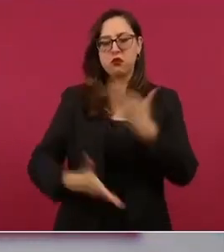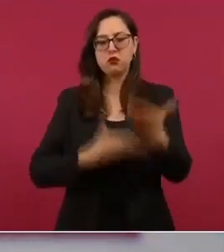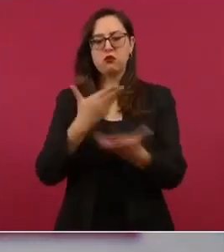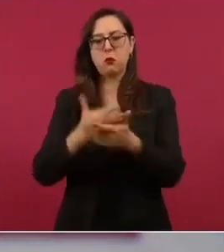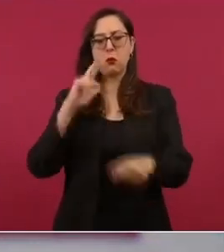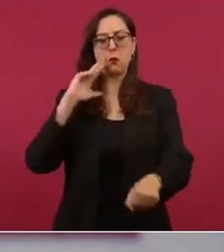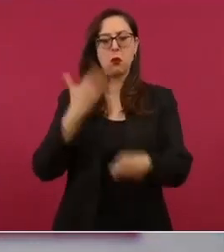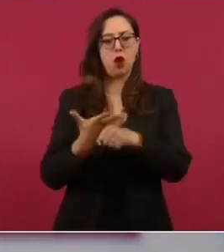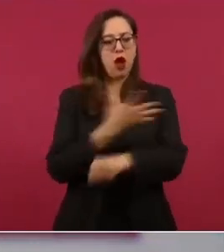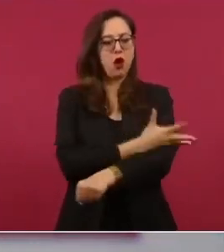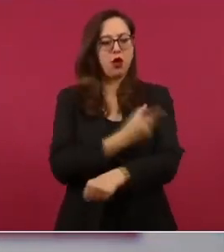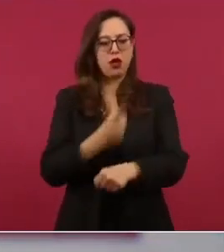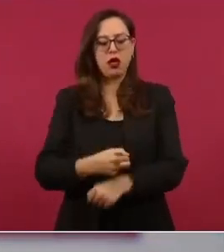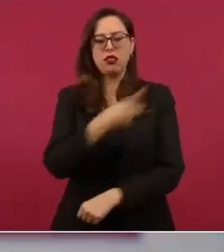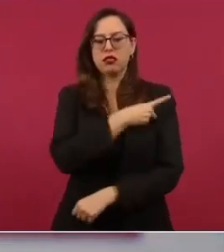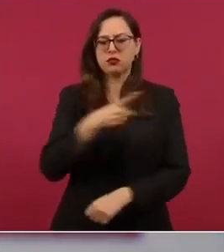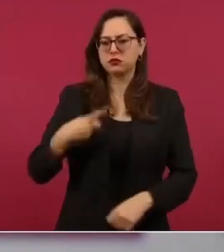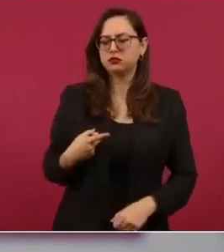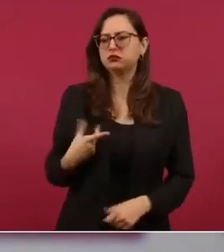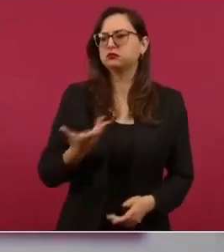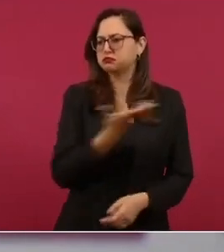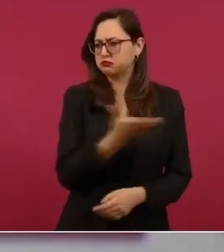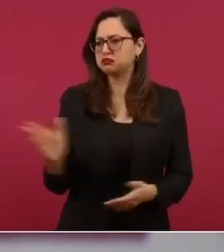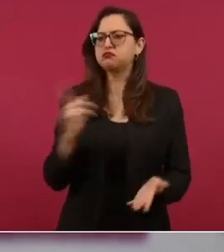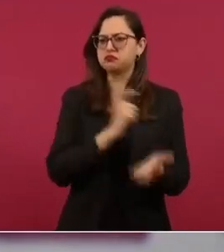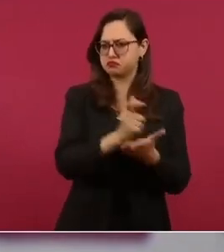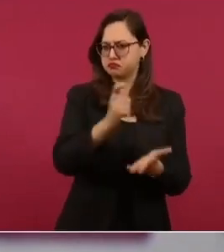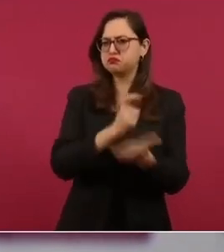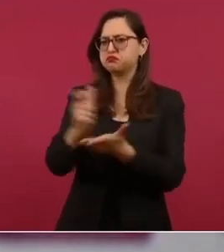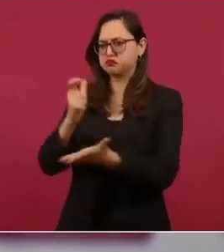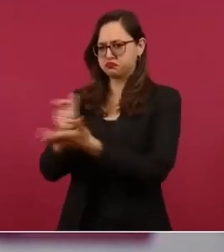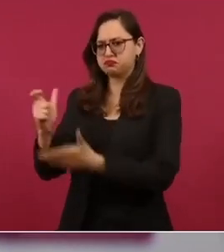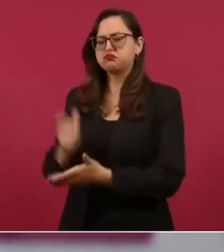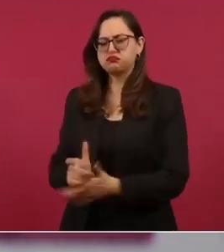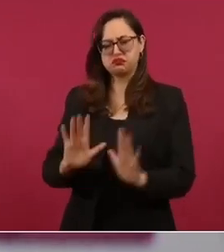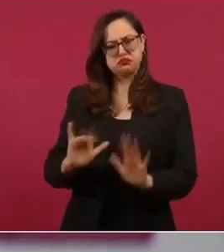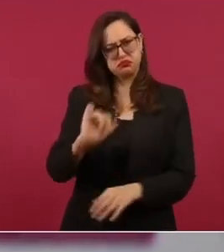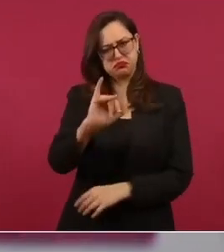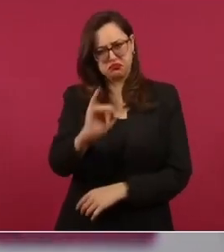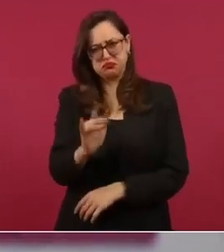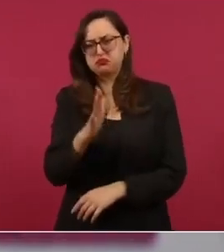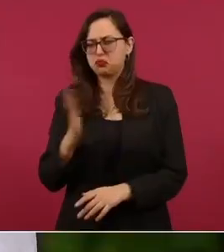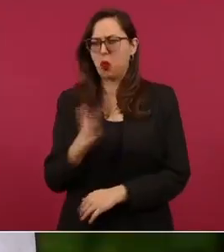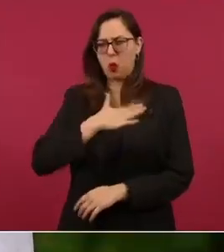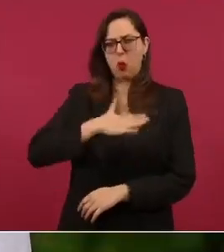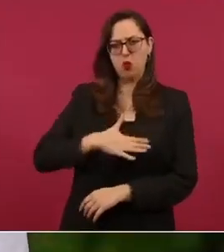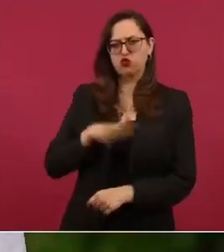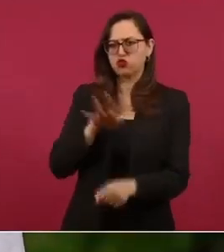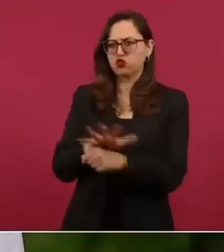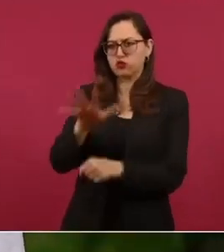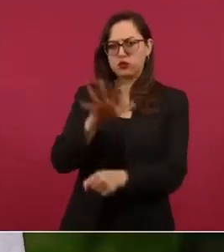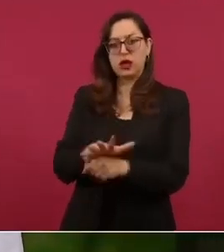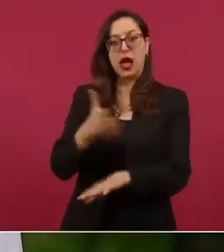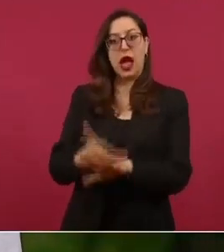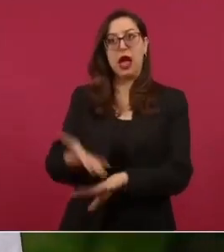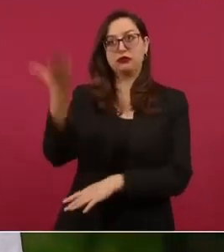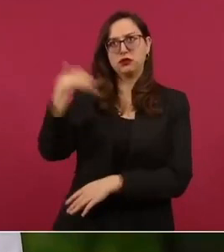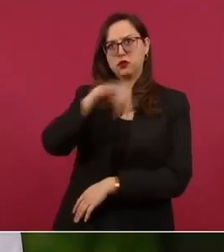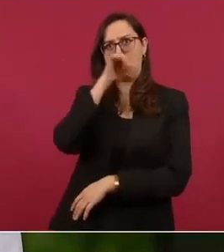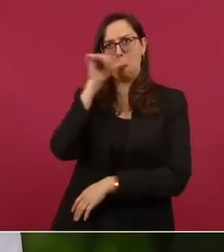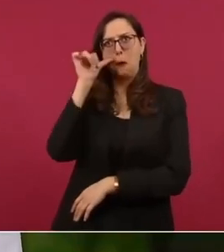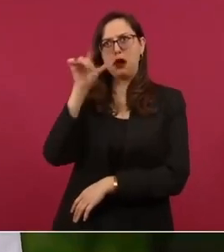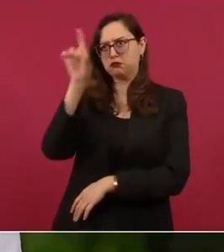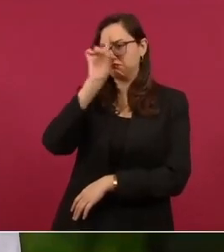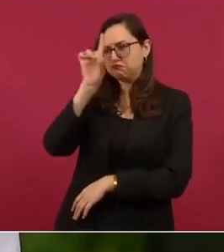percibiendo ingresos que les permiten vivir en la justa medianía como lo recomendaba el presidente Juárez